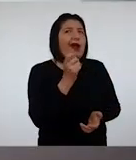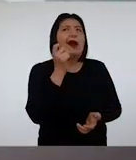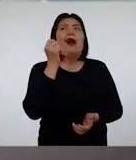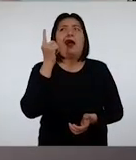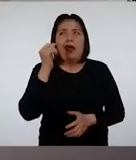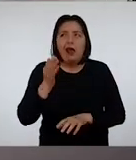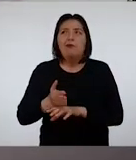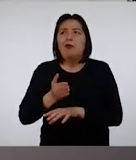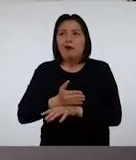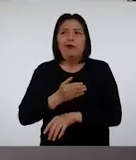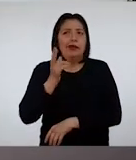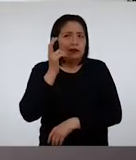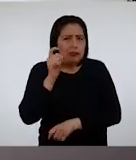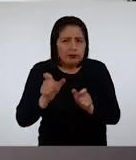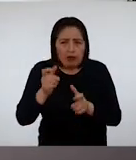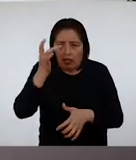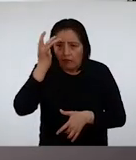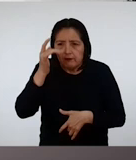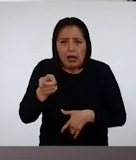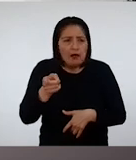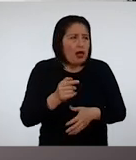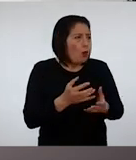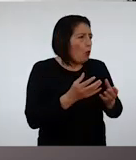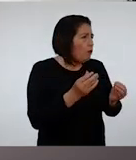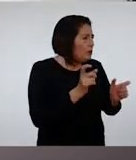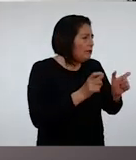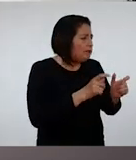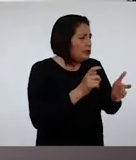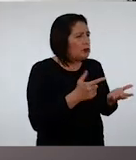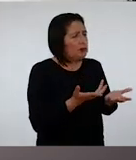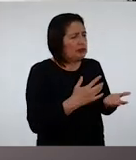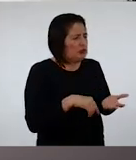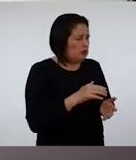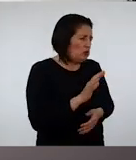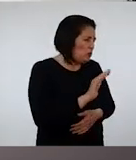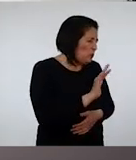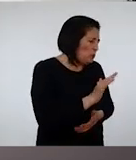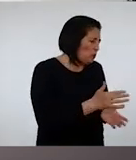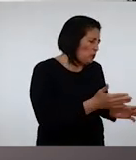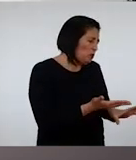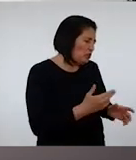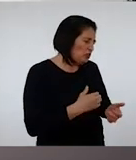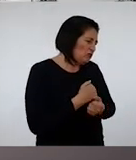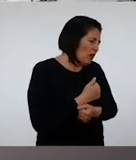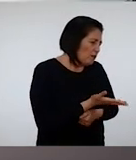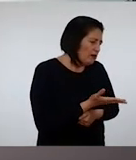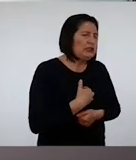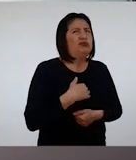entendiendo Escuché que la gente se enfermaba Y que muchos tuvieron que despedirse de las personas que más querían